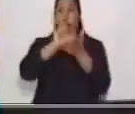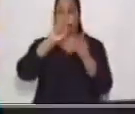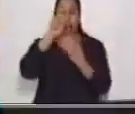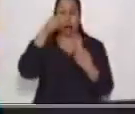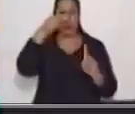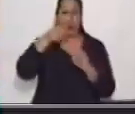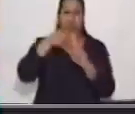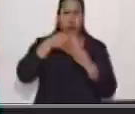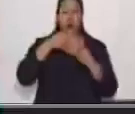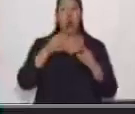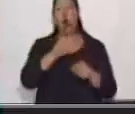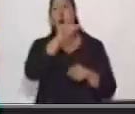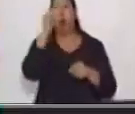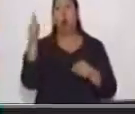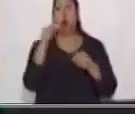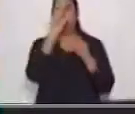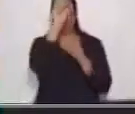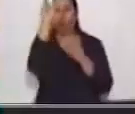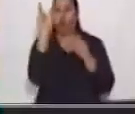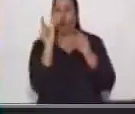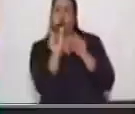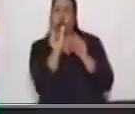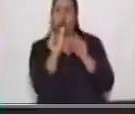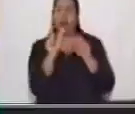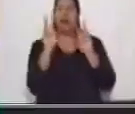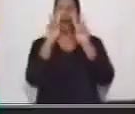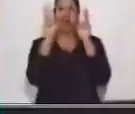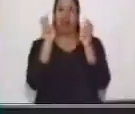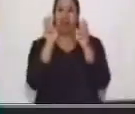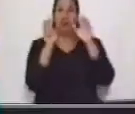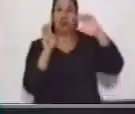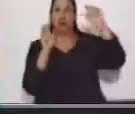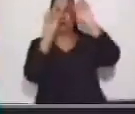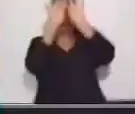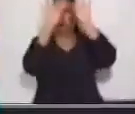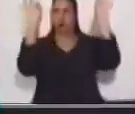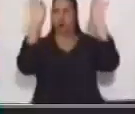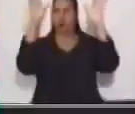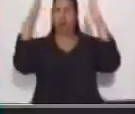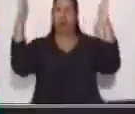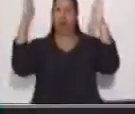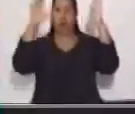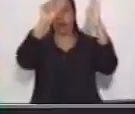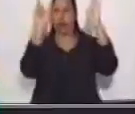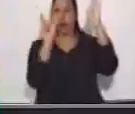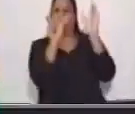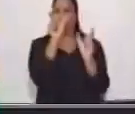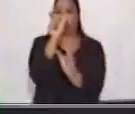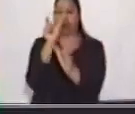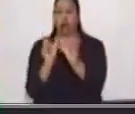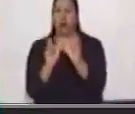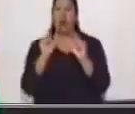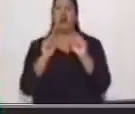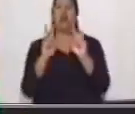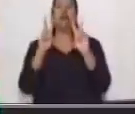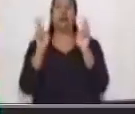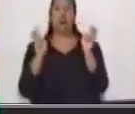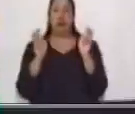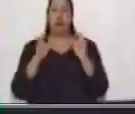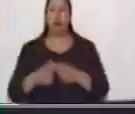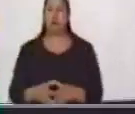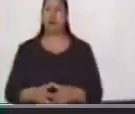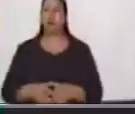elementos específicos. Y están unidos por conectores, que son las palabras que vas a encontrar entre las líneas. En un mapa